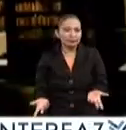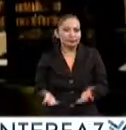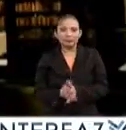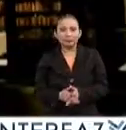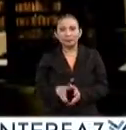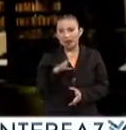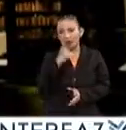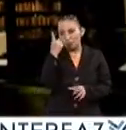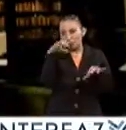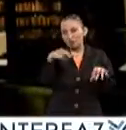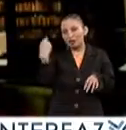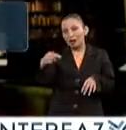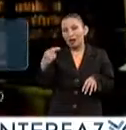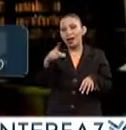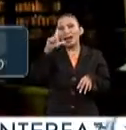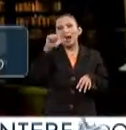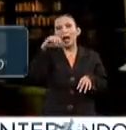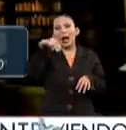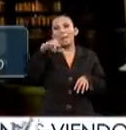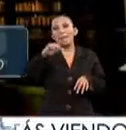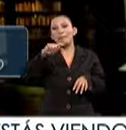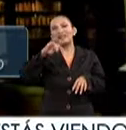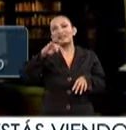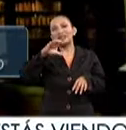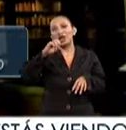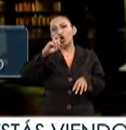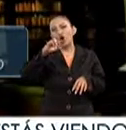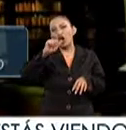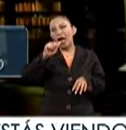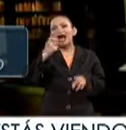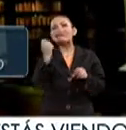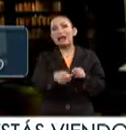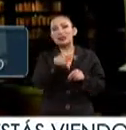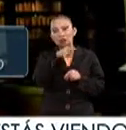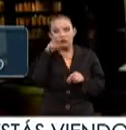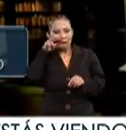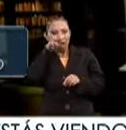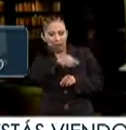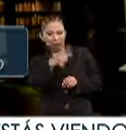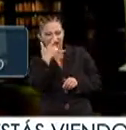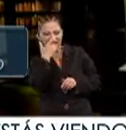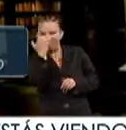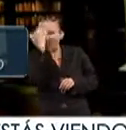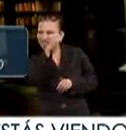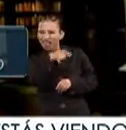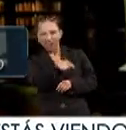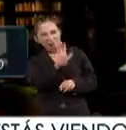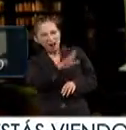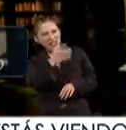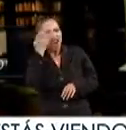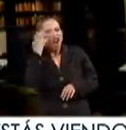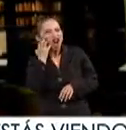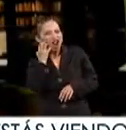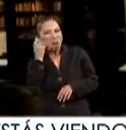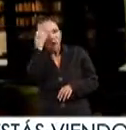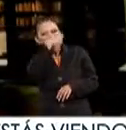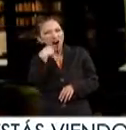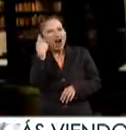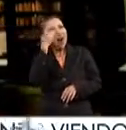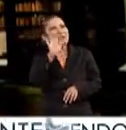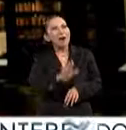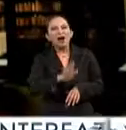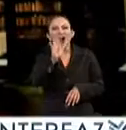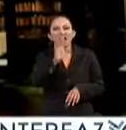Hay un monstruo que se llama la manticora que cuando tú lo ves es muy extraño. Parece un león pero tiene la cara